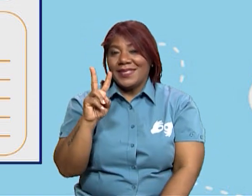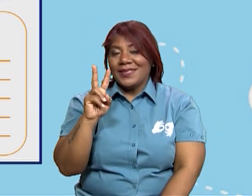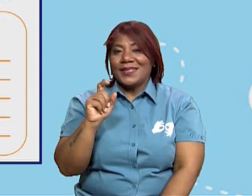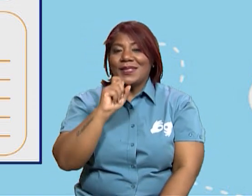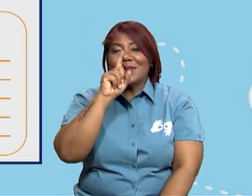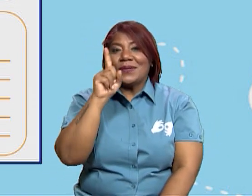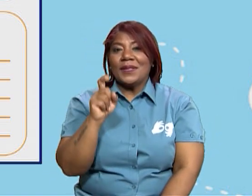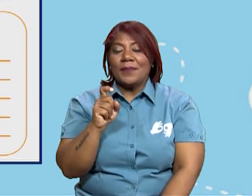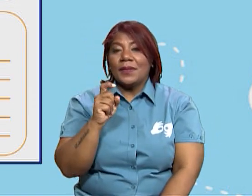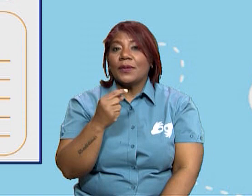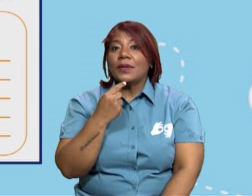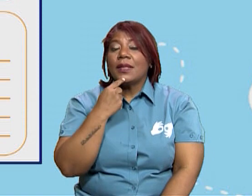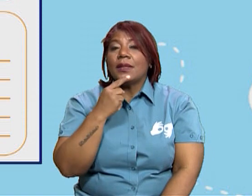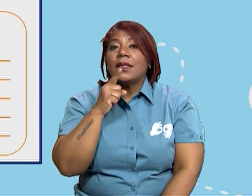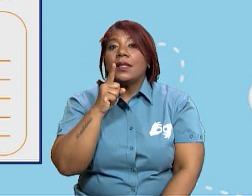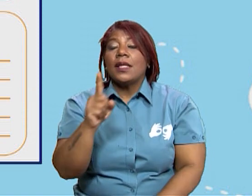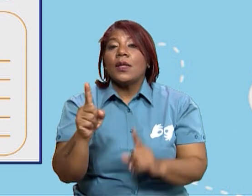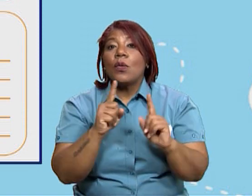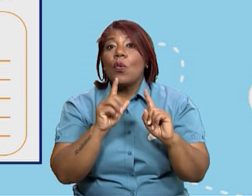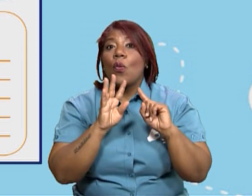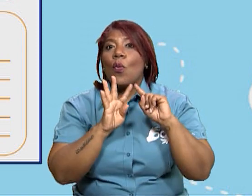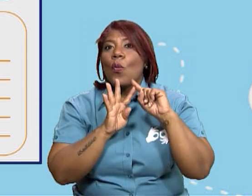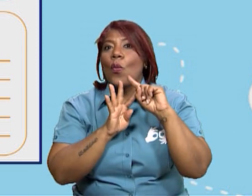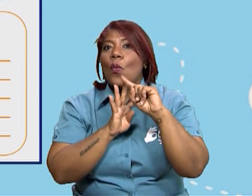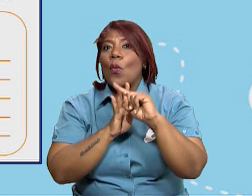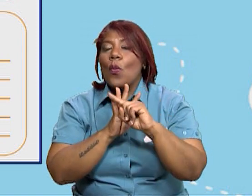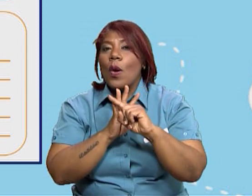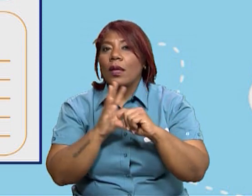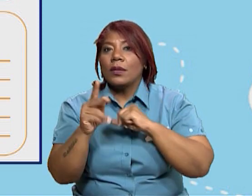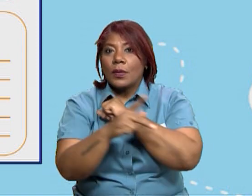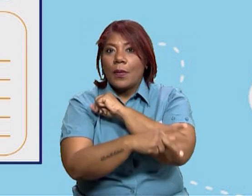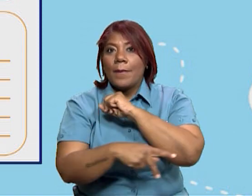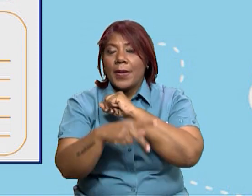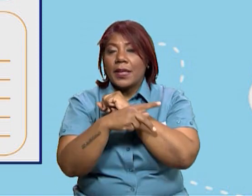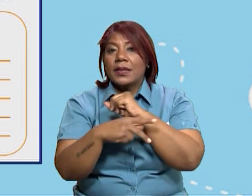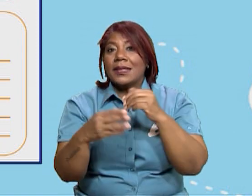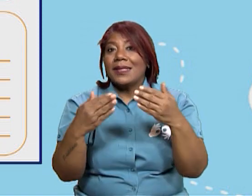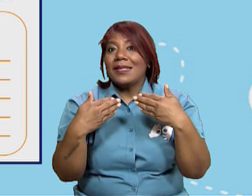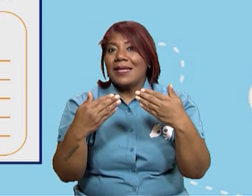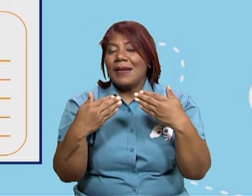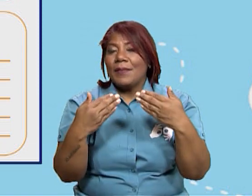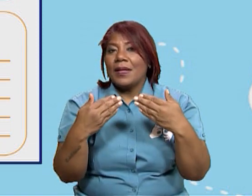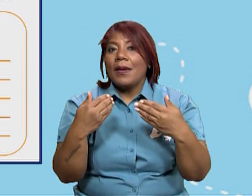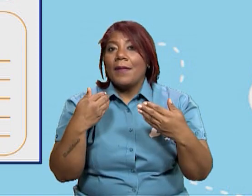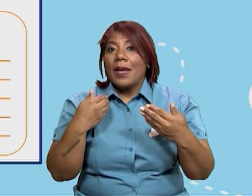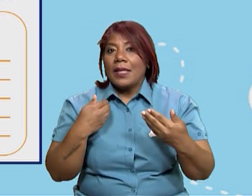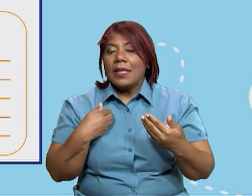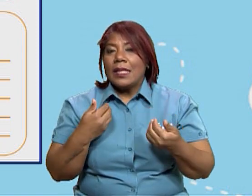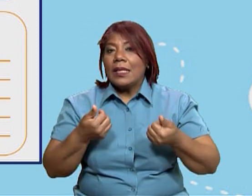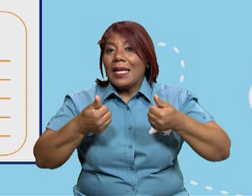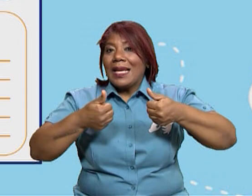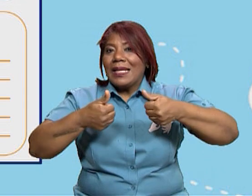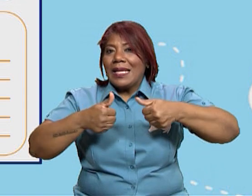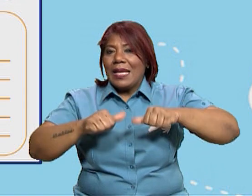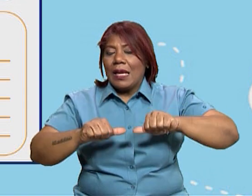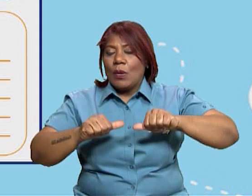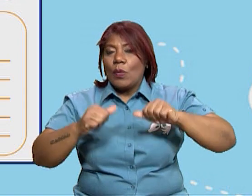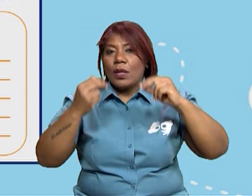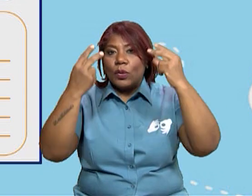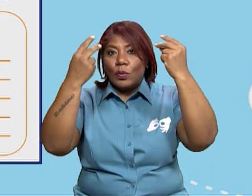dice, menciona cuatro países con los que Panamá tiene comercio o comercializa.